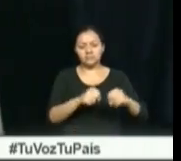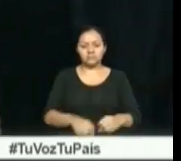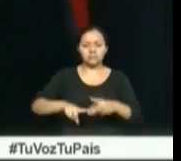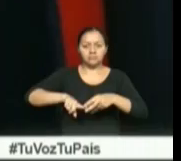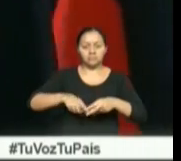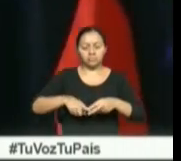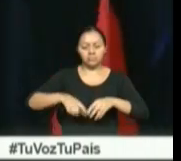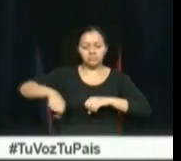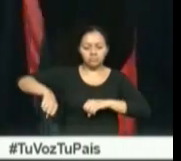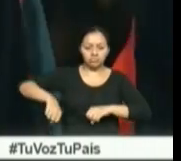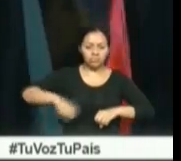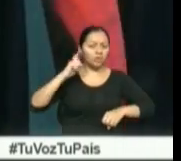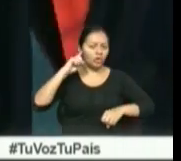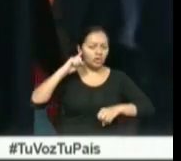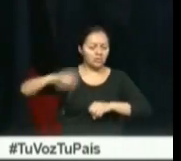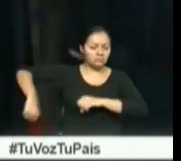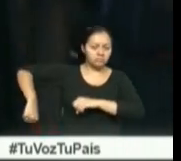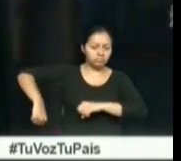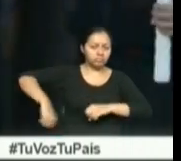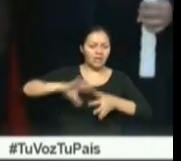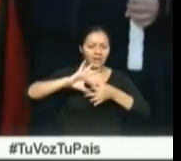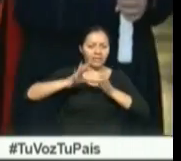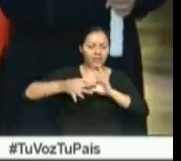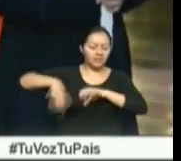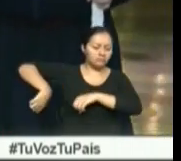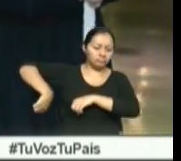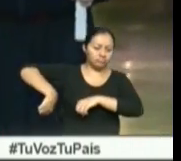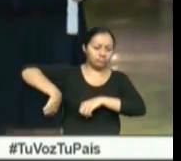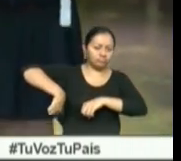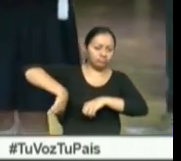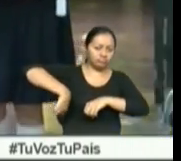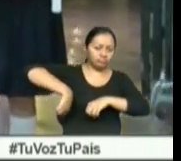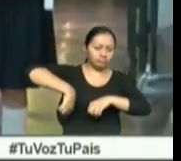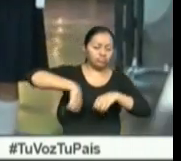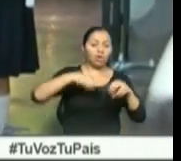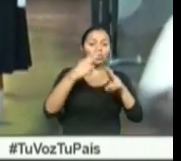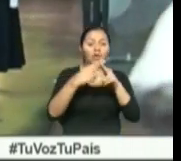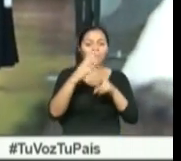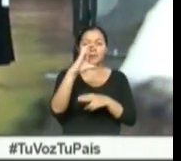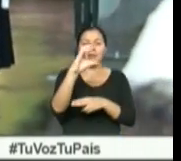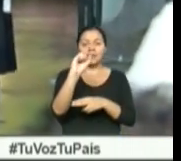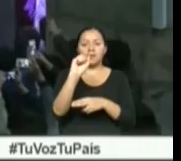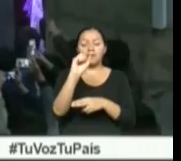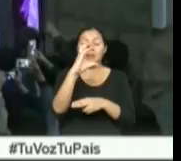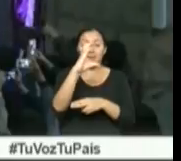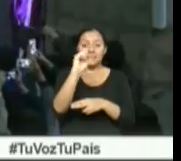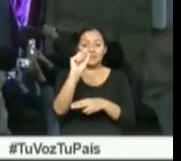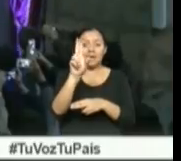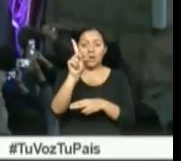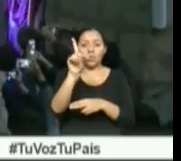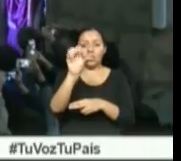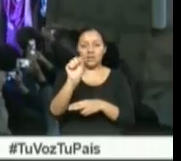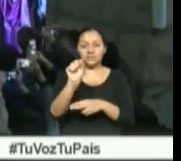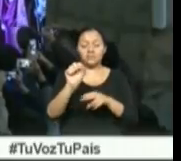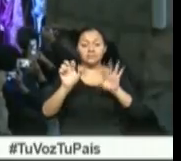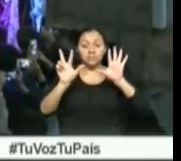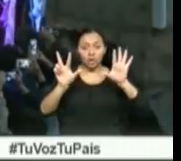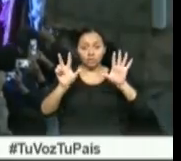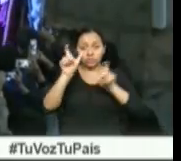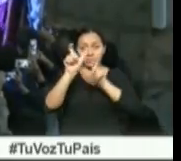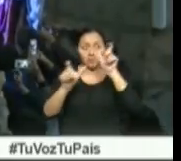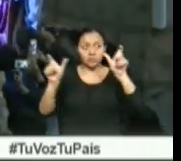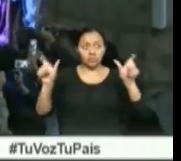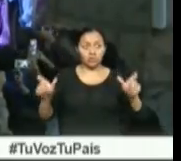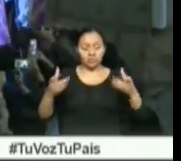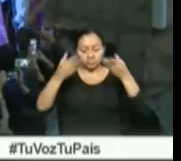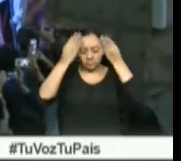al arrastre de caudas. La ceremonia comienza con la entrada de ocho canónigos, quienes están vestidos con las caudas, que